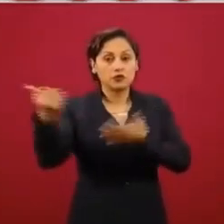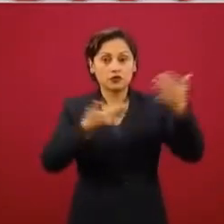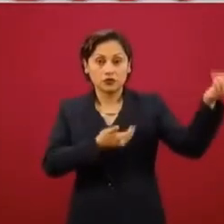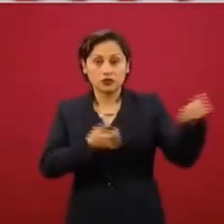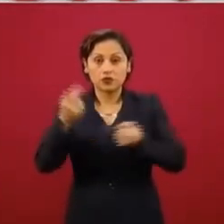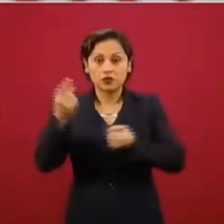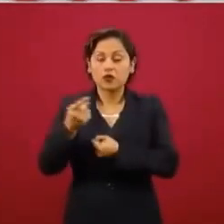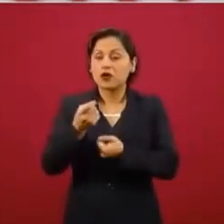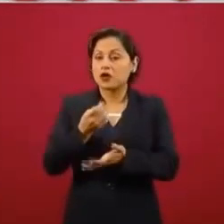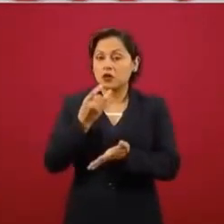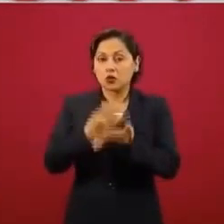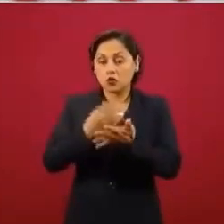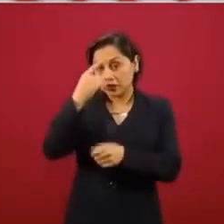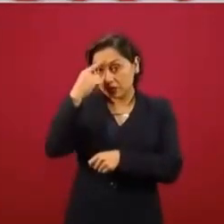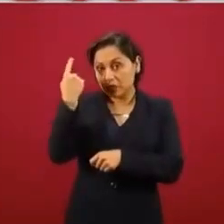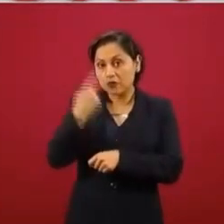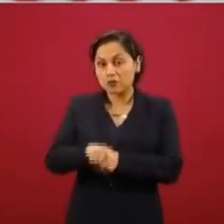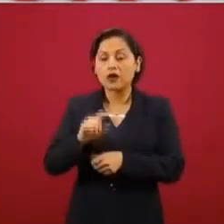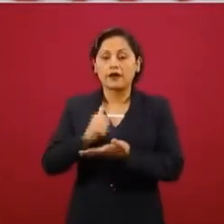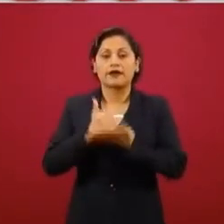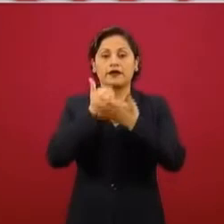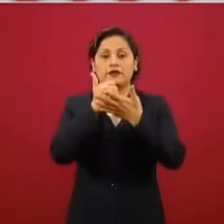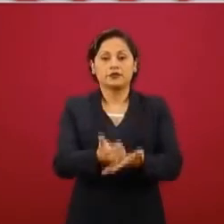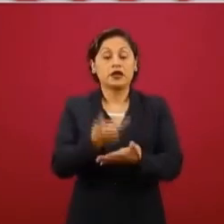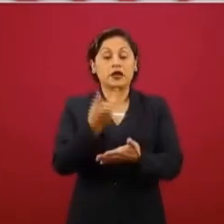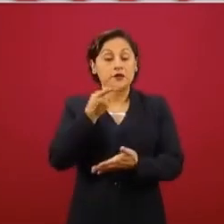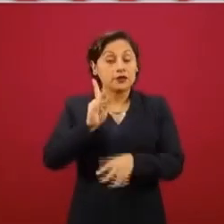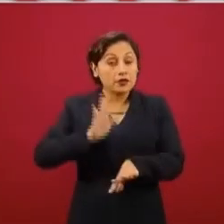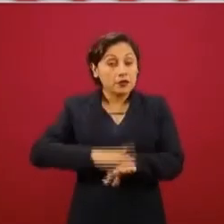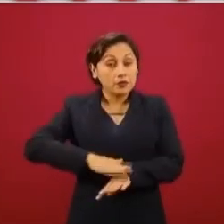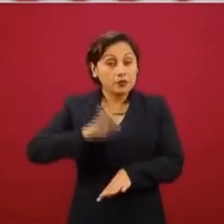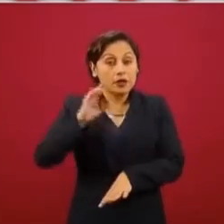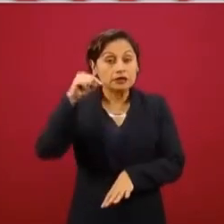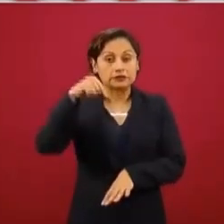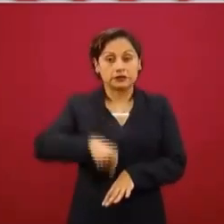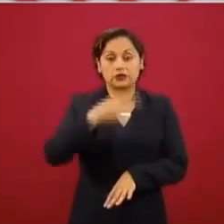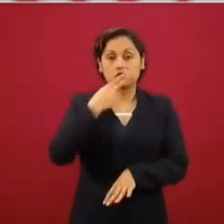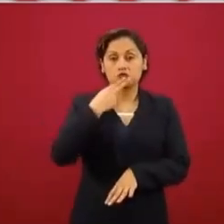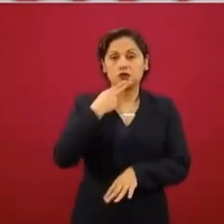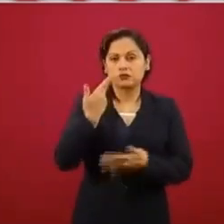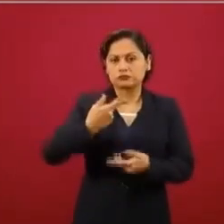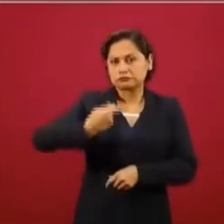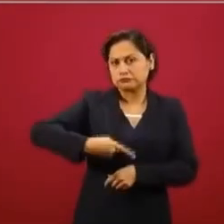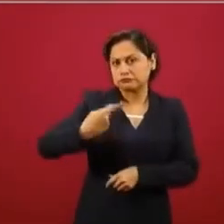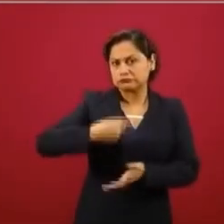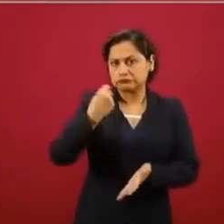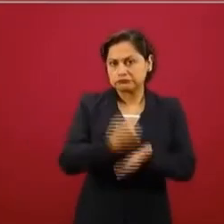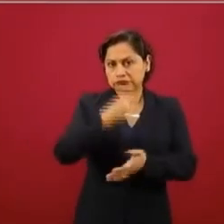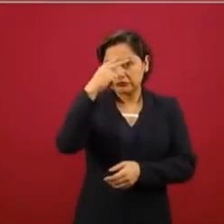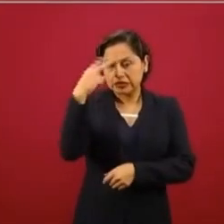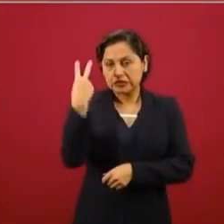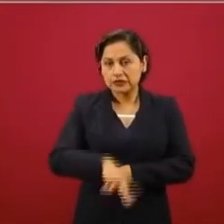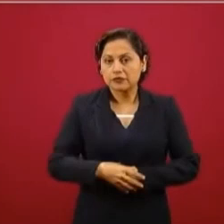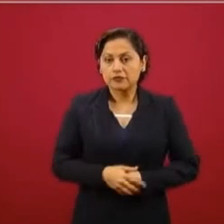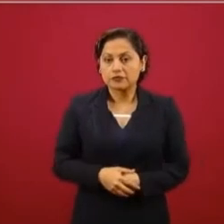grueso, el mayor porcentaje de lo que se ha utilizado en esta pandemia es nacional. Como ya lo dijo el señor